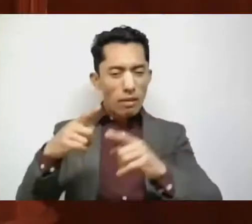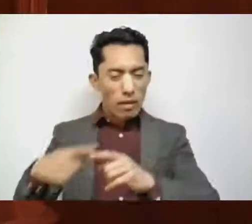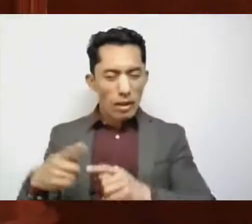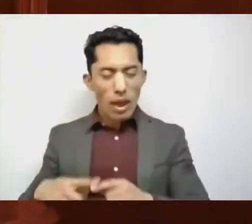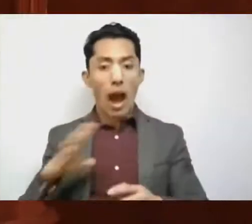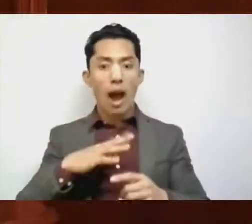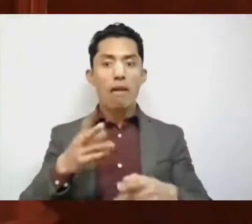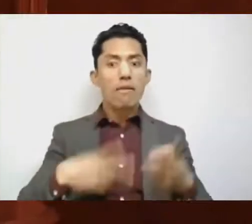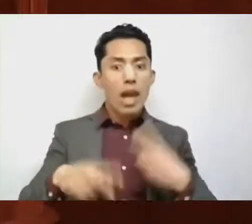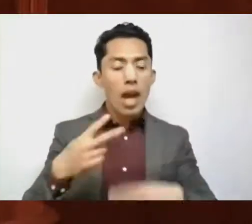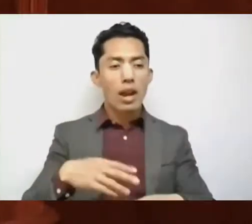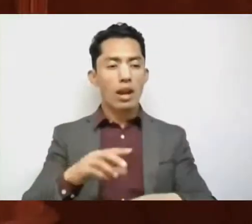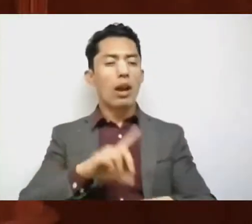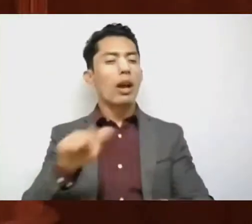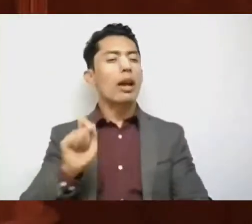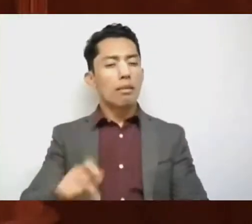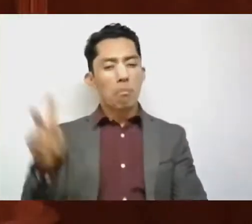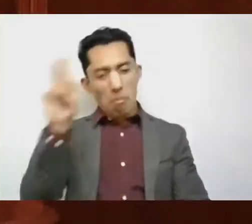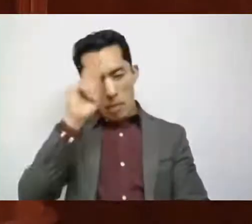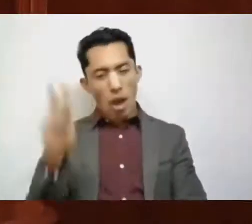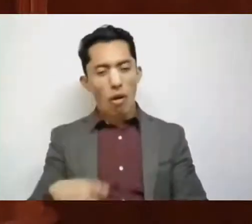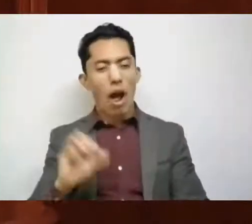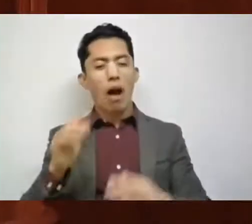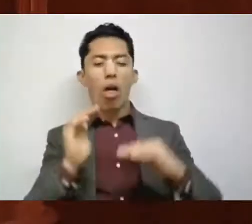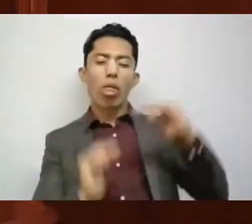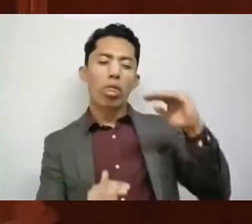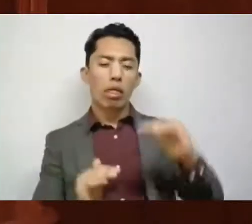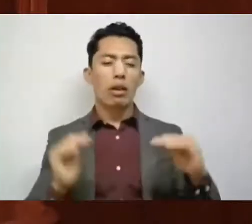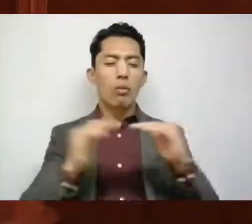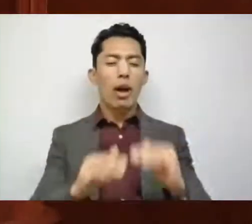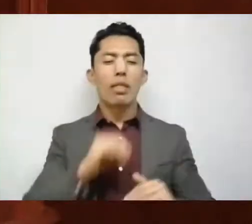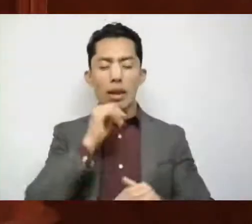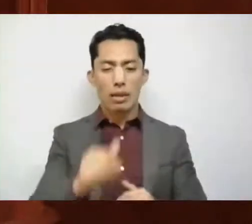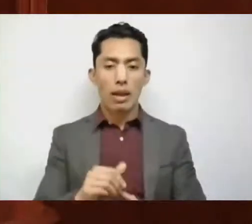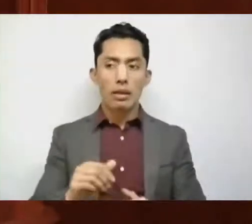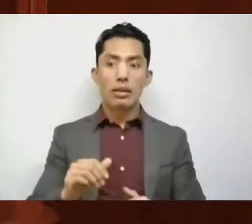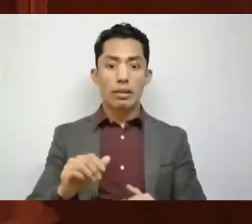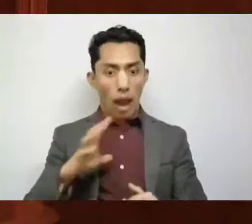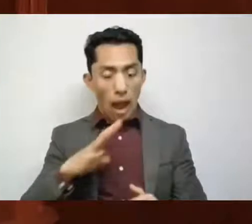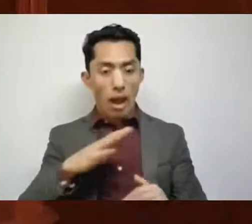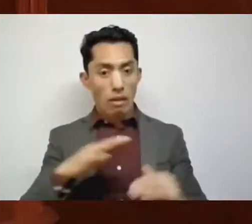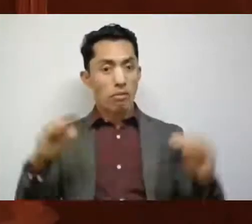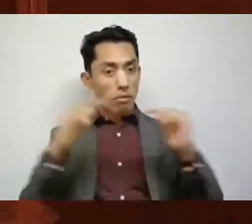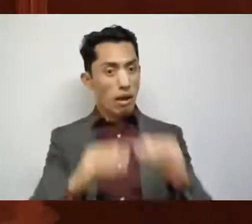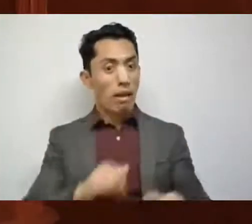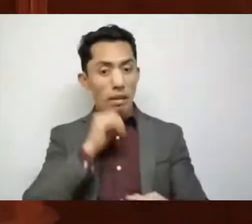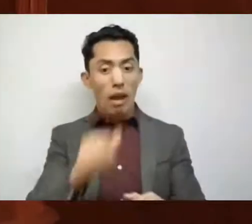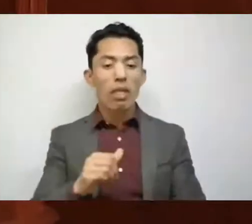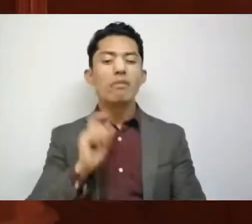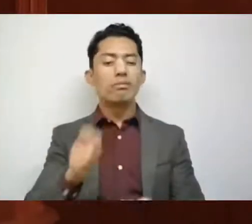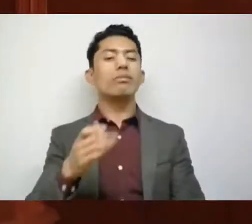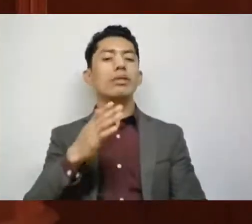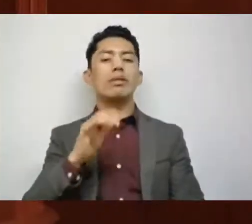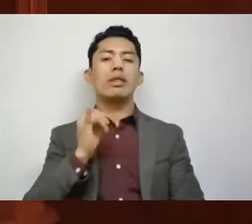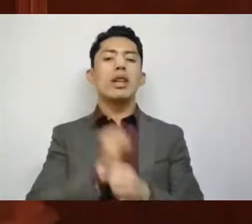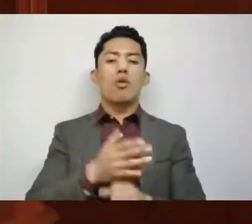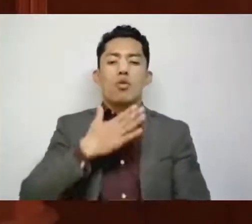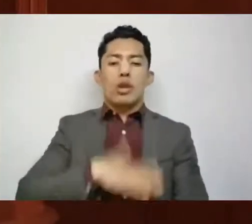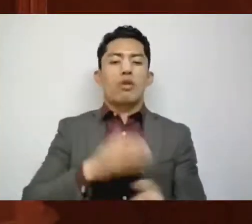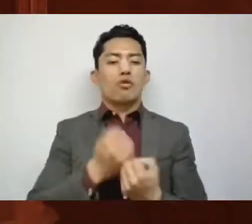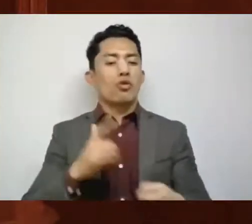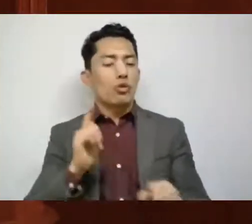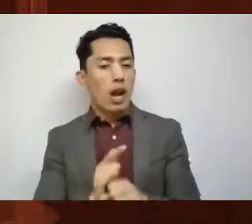promuevan o profundicen la desigualdad, porque donde impera la desigualdad hay injusticia social y donde hay